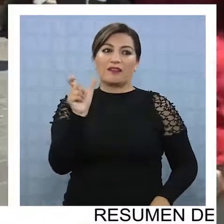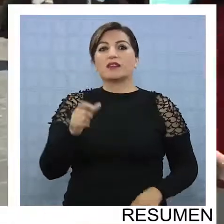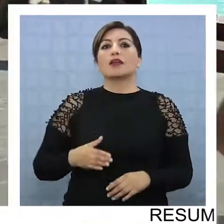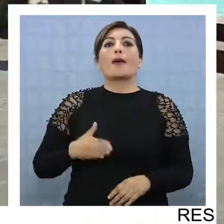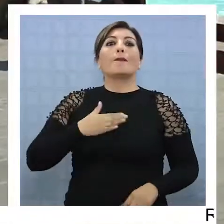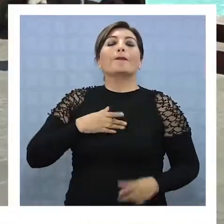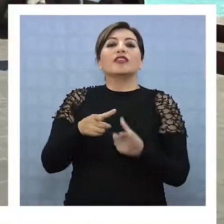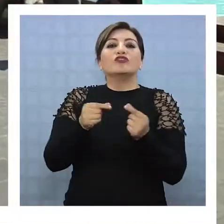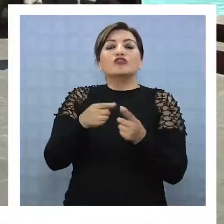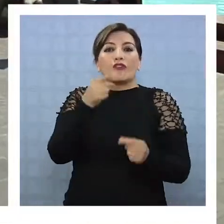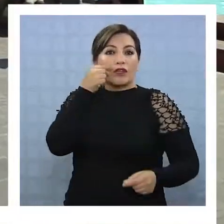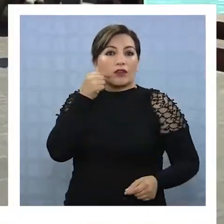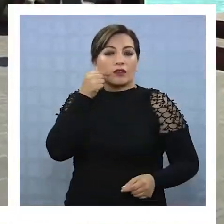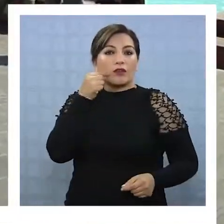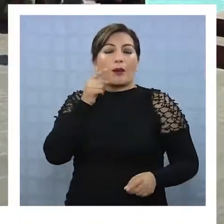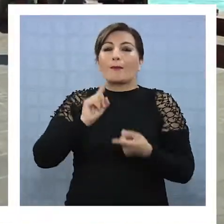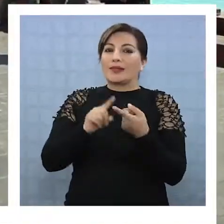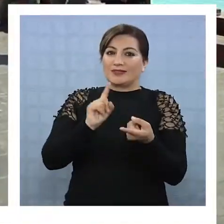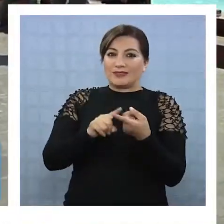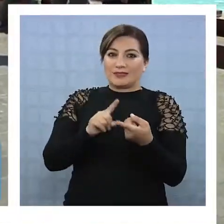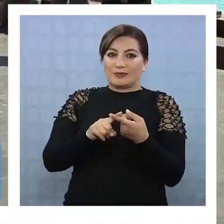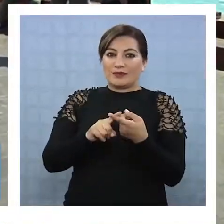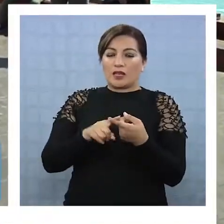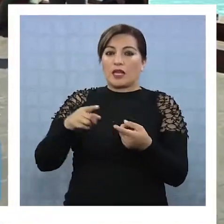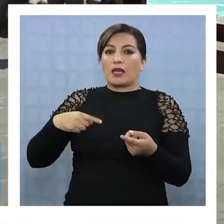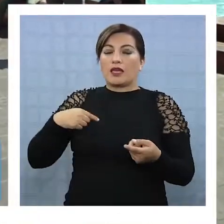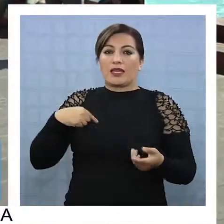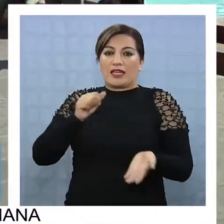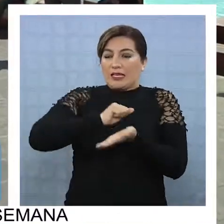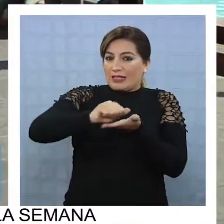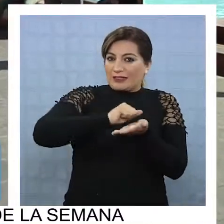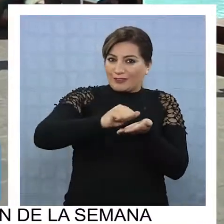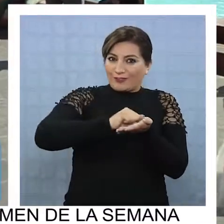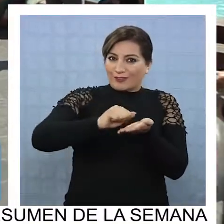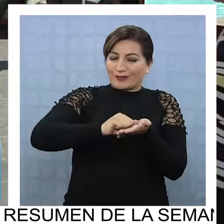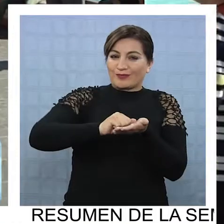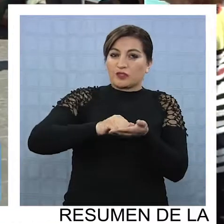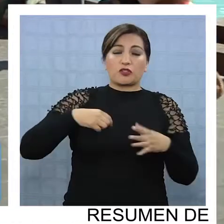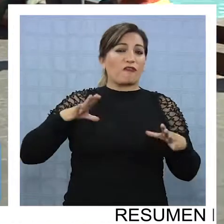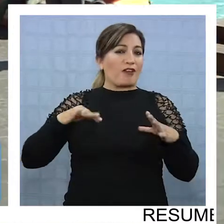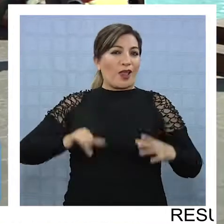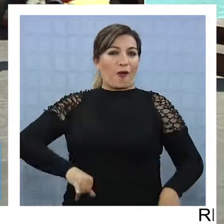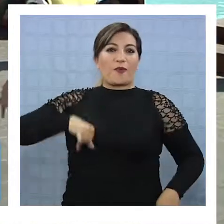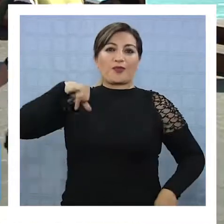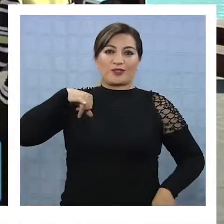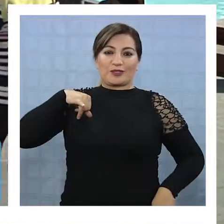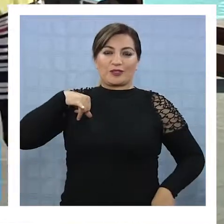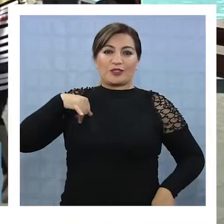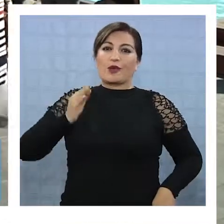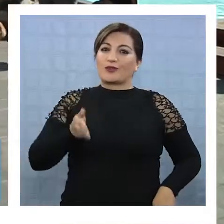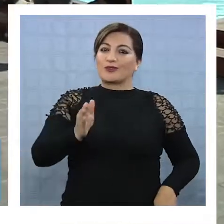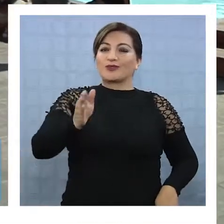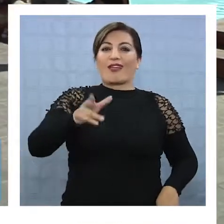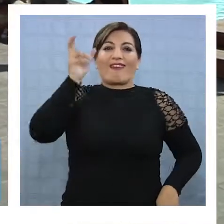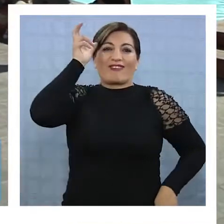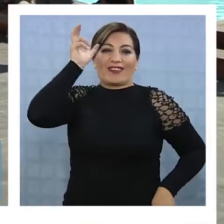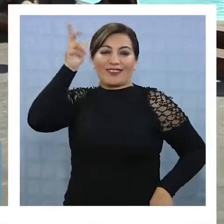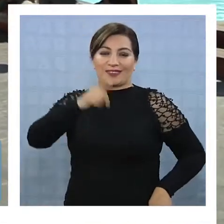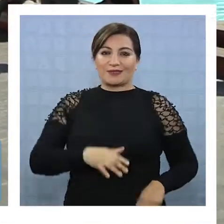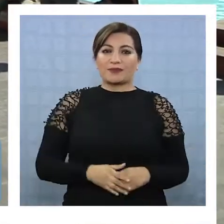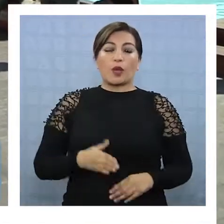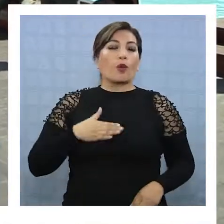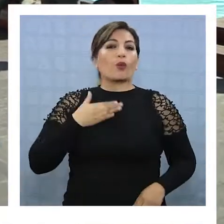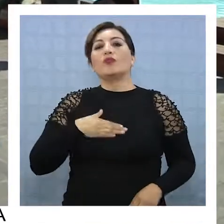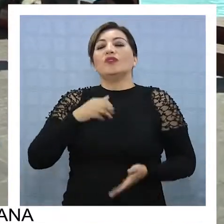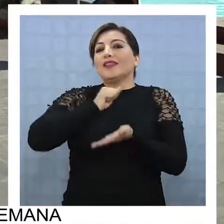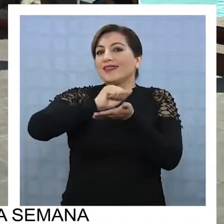venir. La verdad es que tengo a mi sobrino participando del libro, él escribió parte de él, así que feliz, orgulloso de que siga con